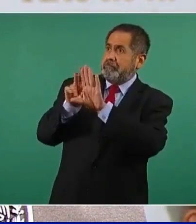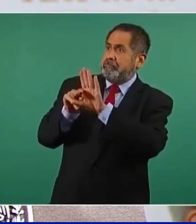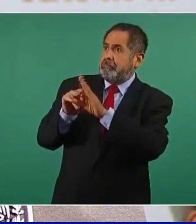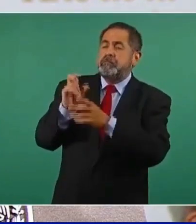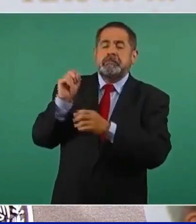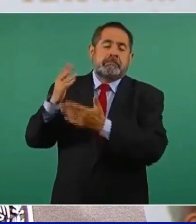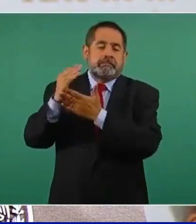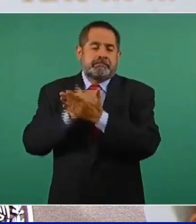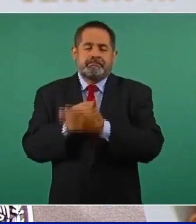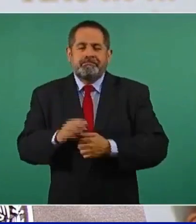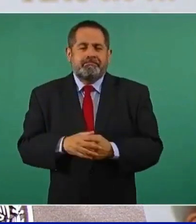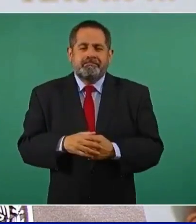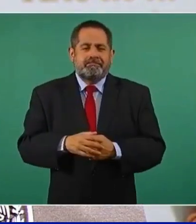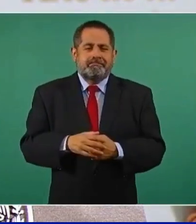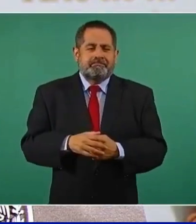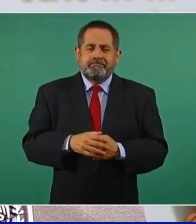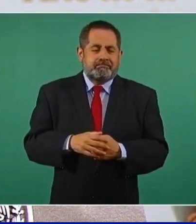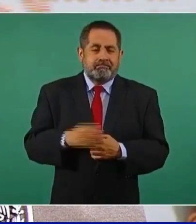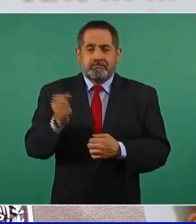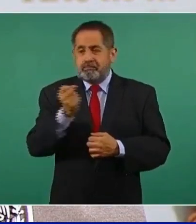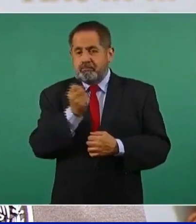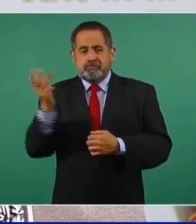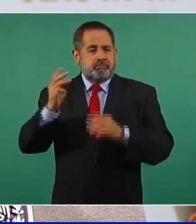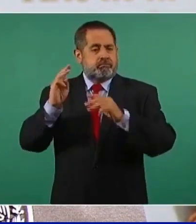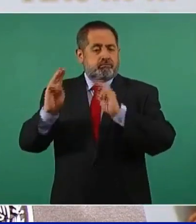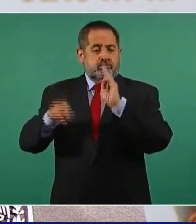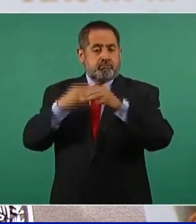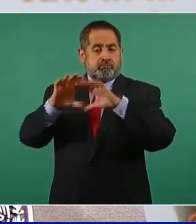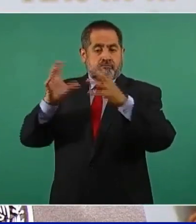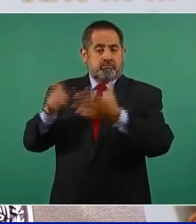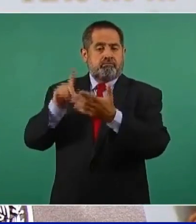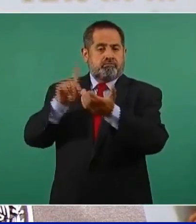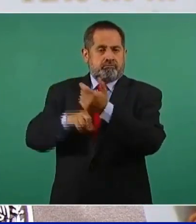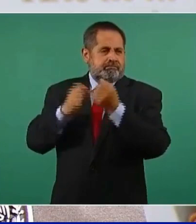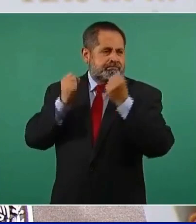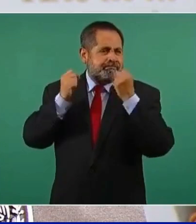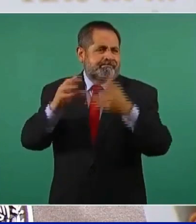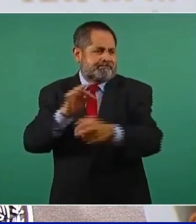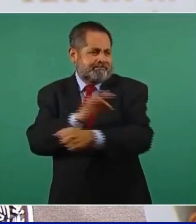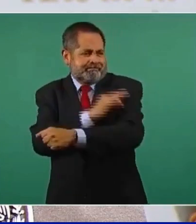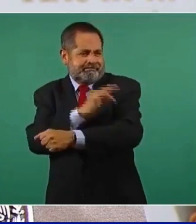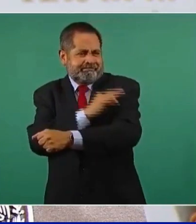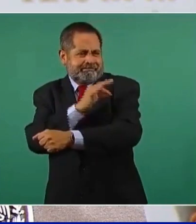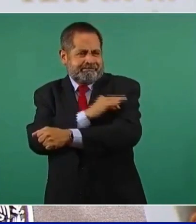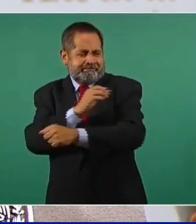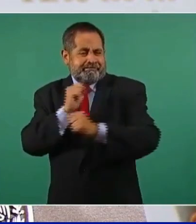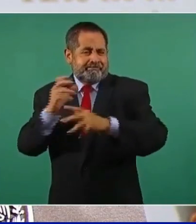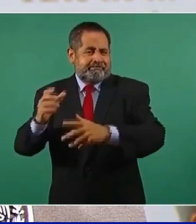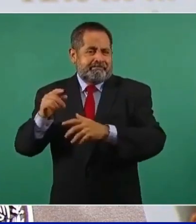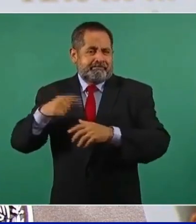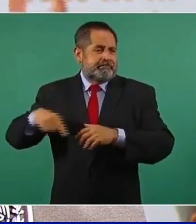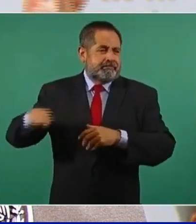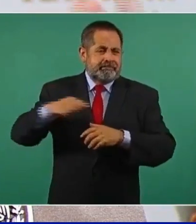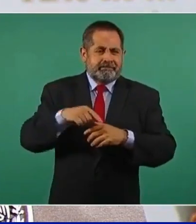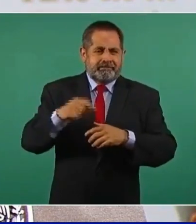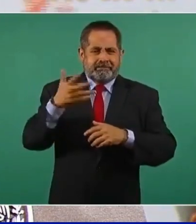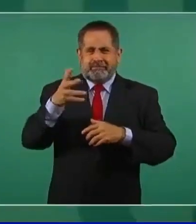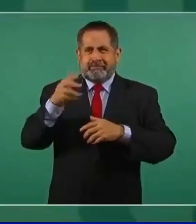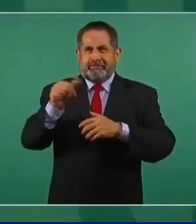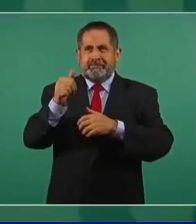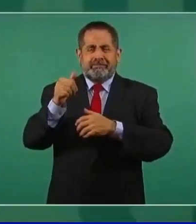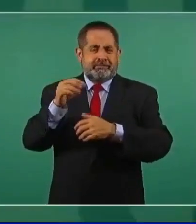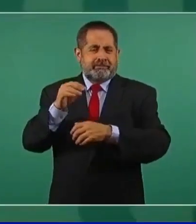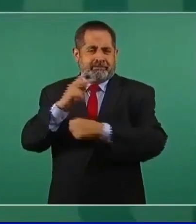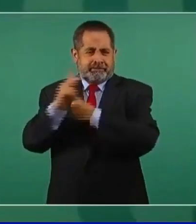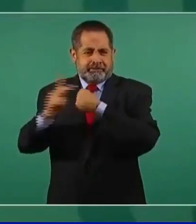Hay muy pocos países en el mundo que tienen una vacunación cuantiosa, somos los primeros 10, 11 países